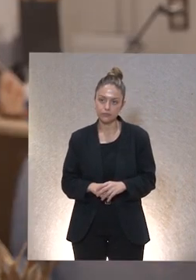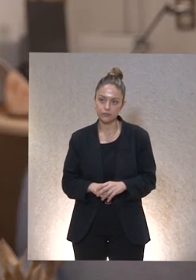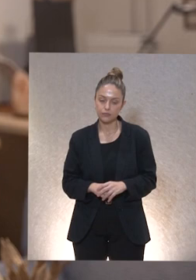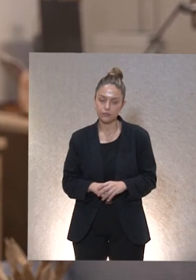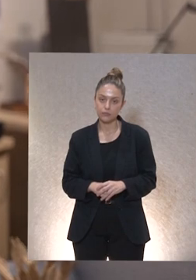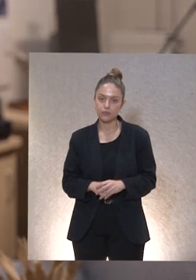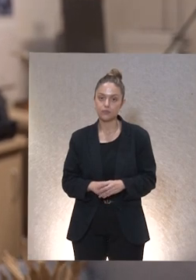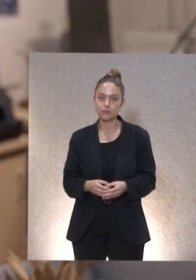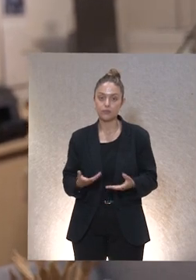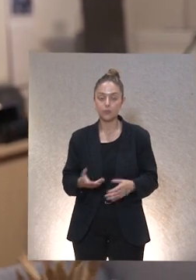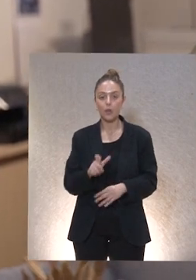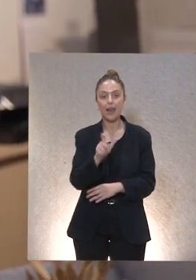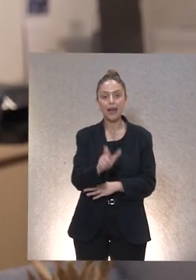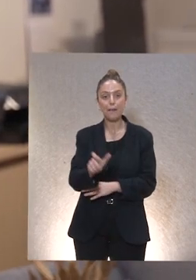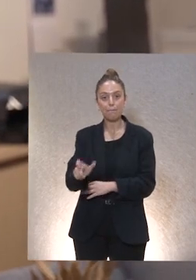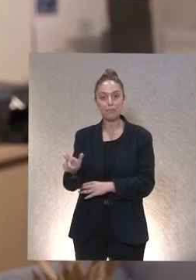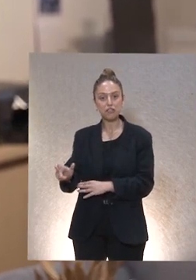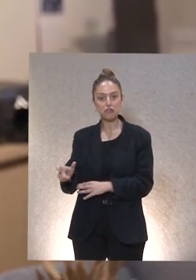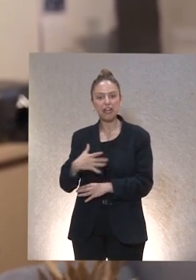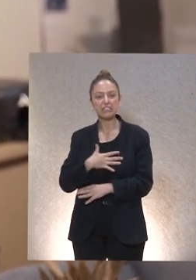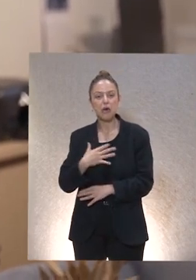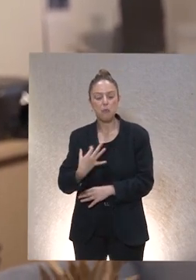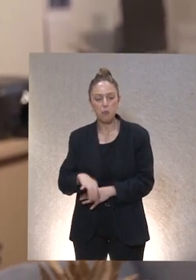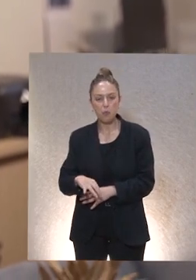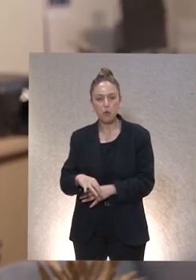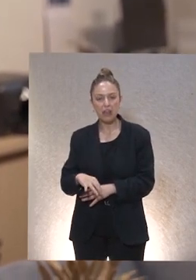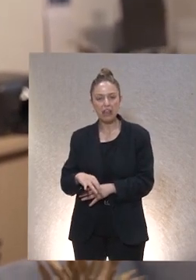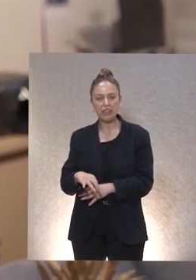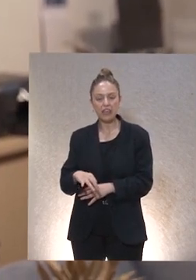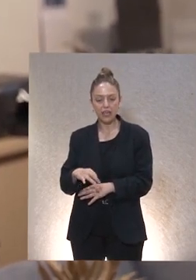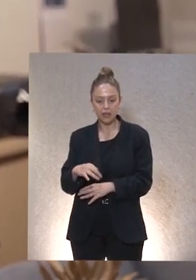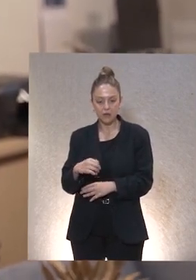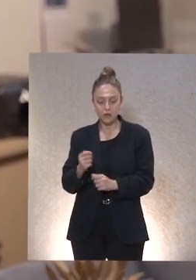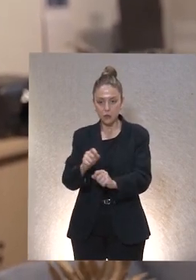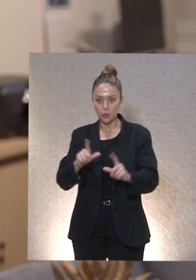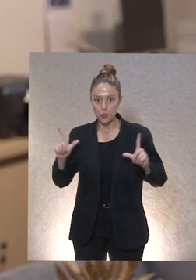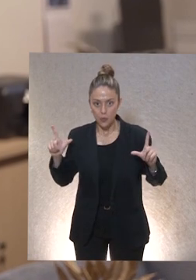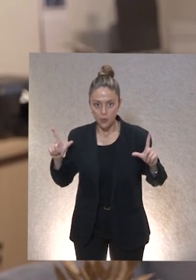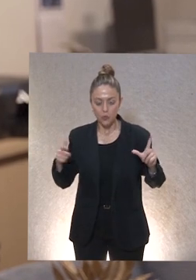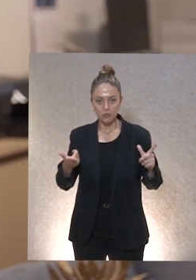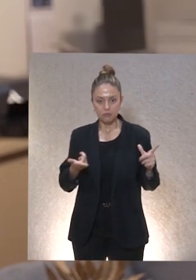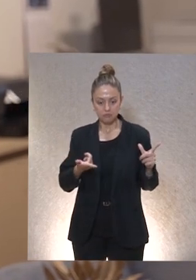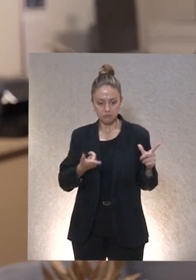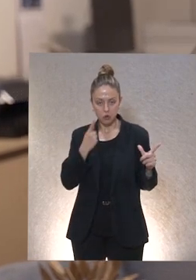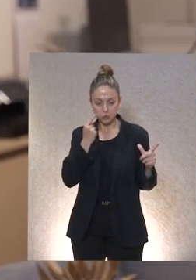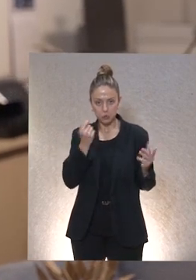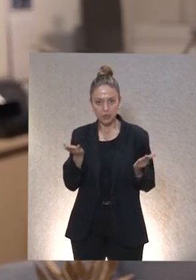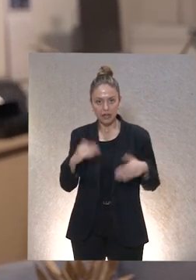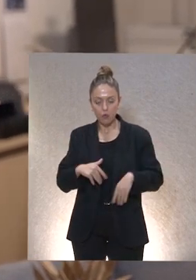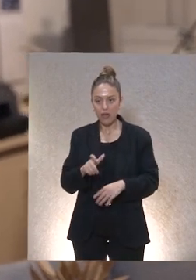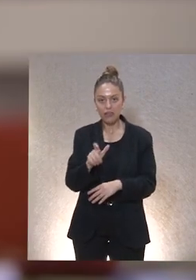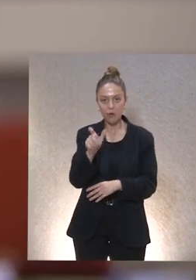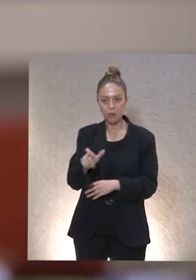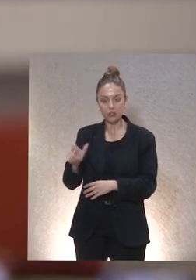Y como esas personas a lo mejor no están acostumbradas a que les den voz, o no pueden expresarse a veces de las mismas maneras que